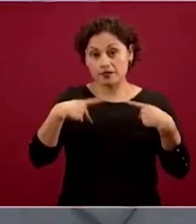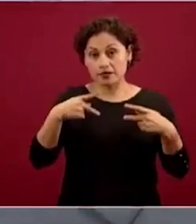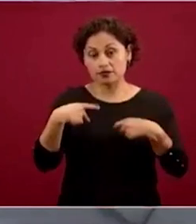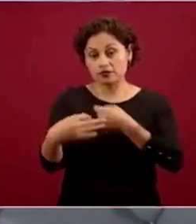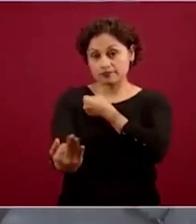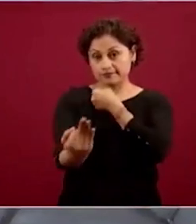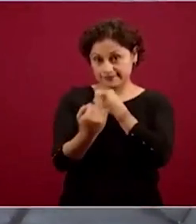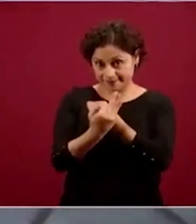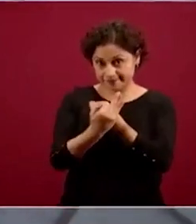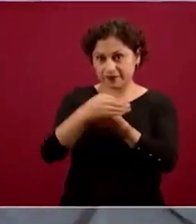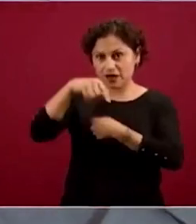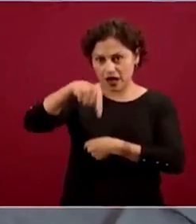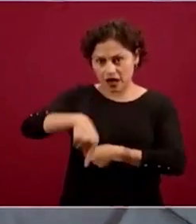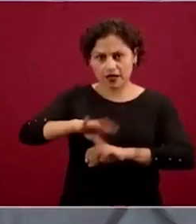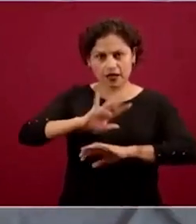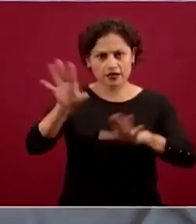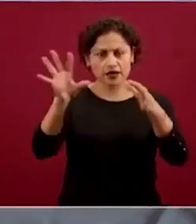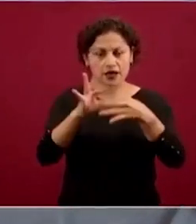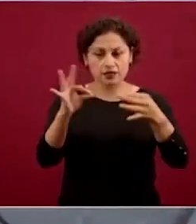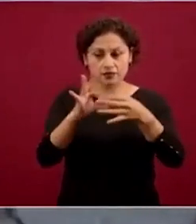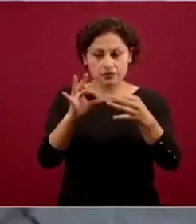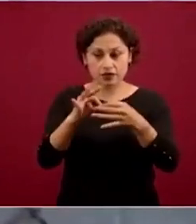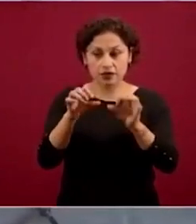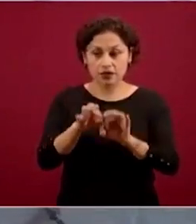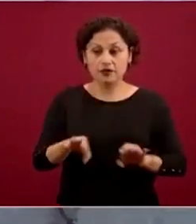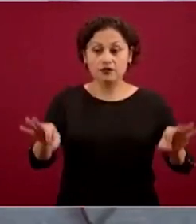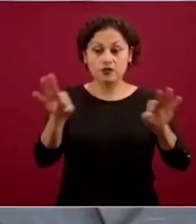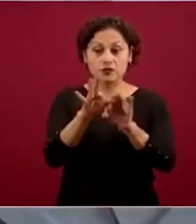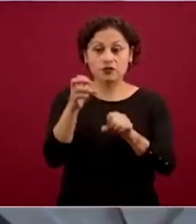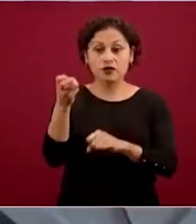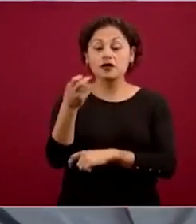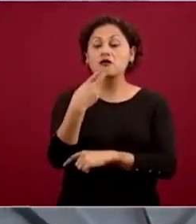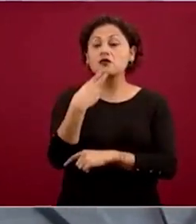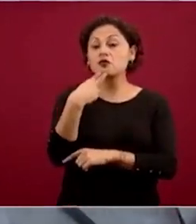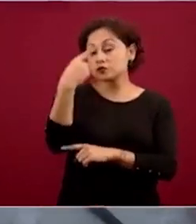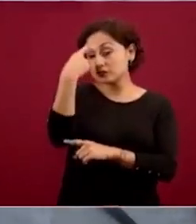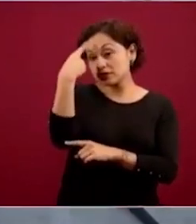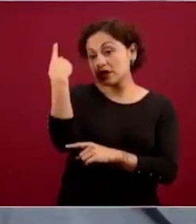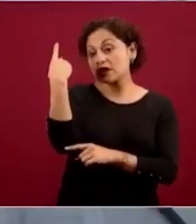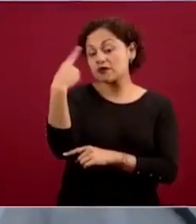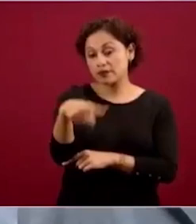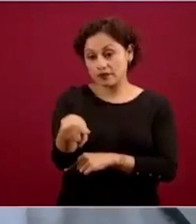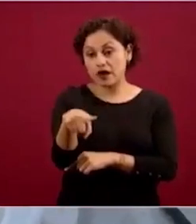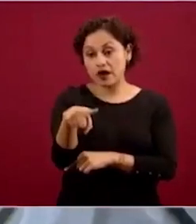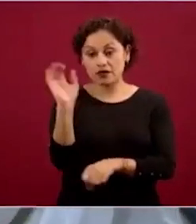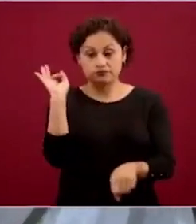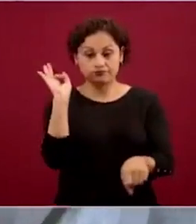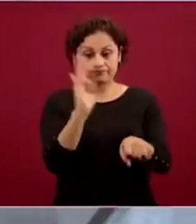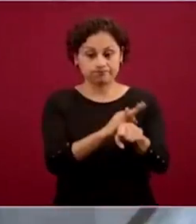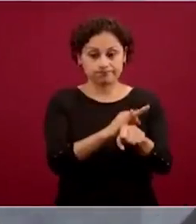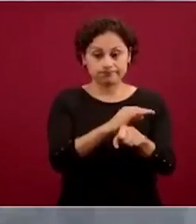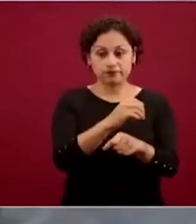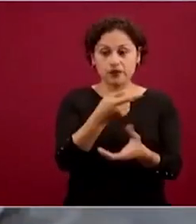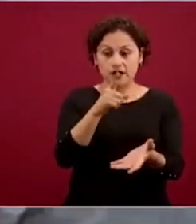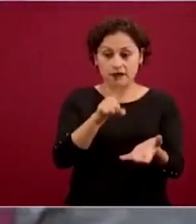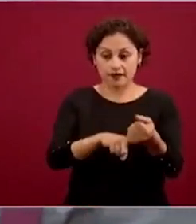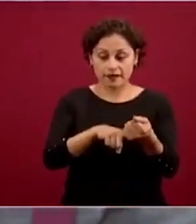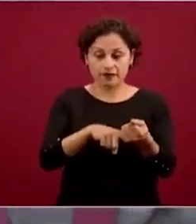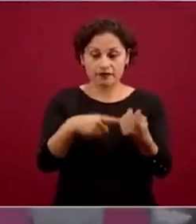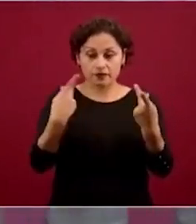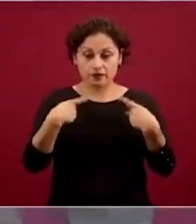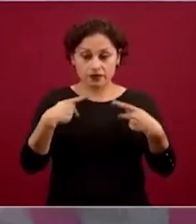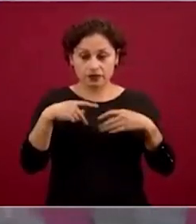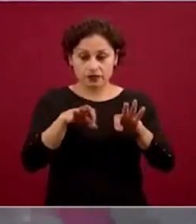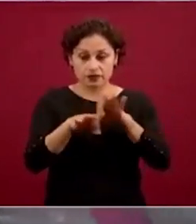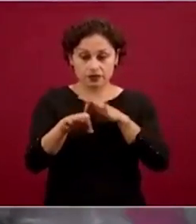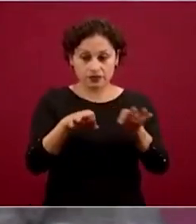comentado mucho y son de gran interés público, porque son indispensables para garantizar una seguridad sanitaria para el personal de